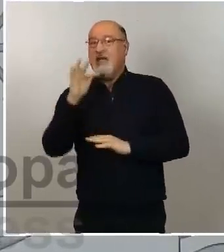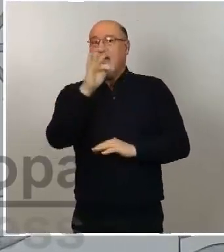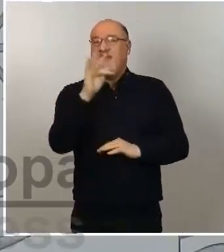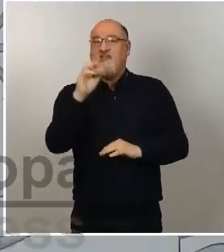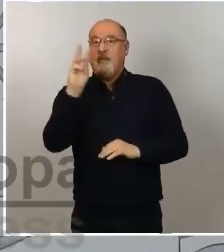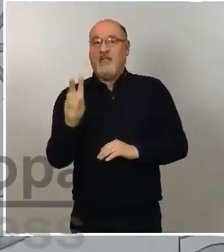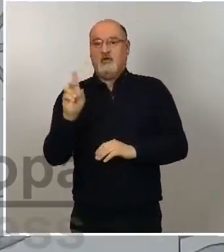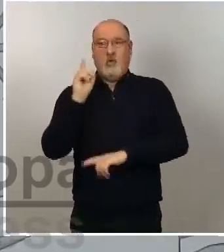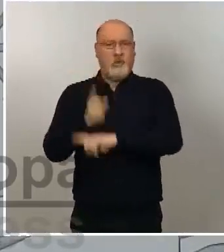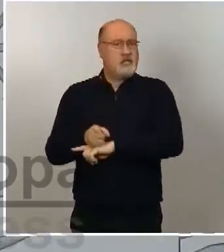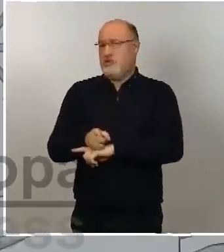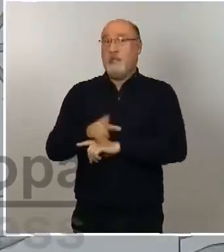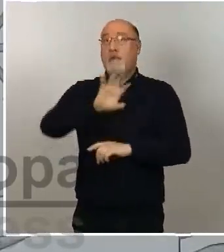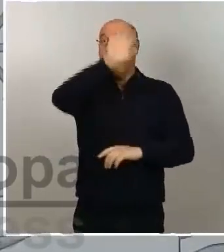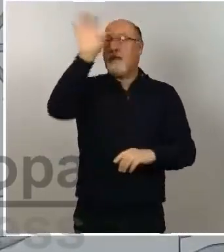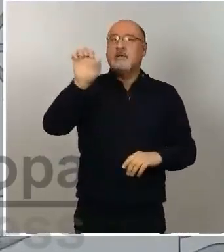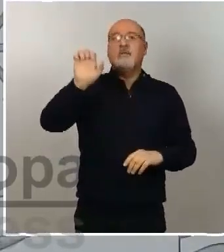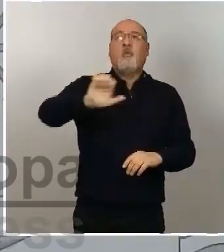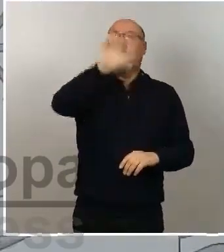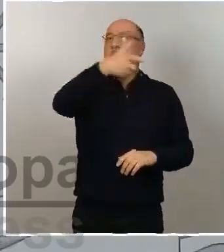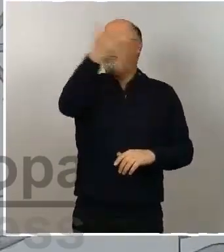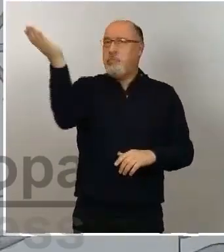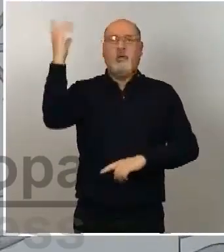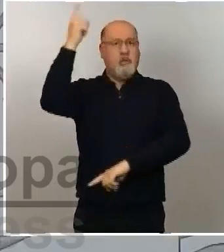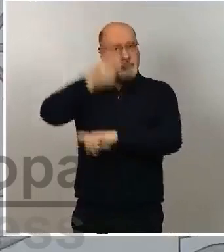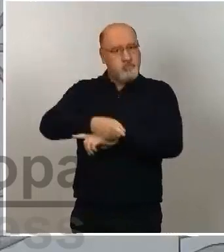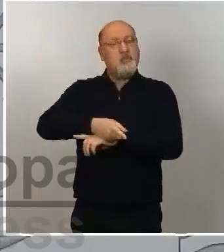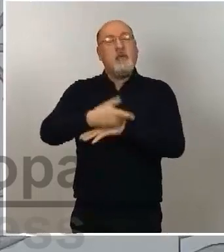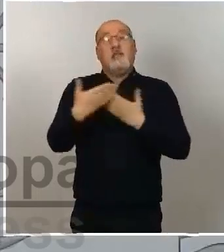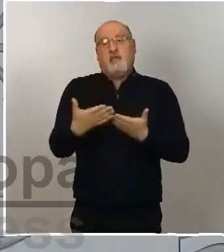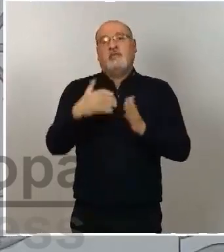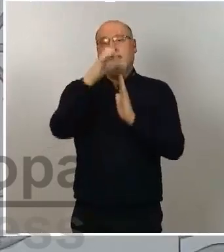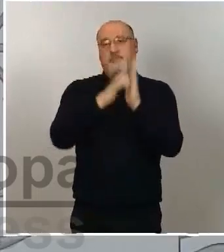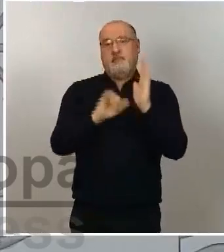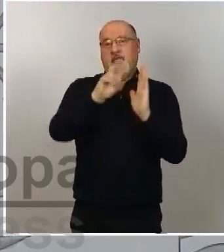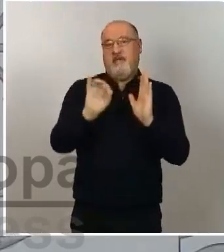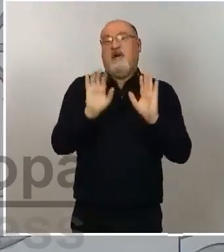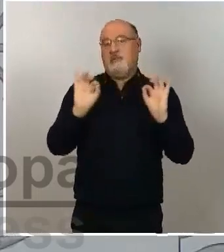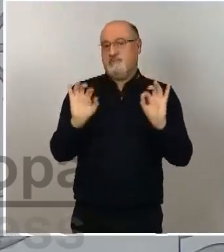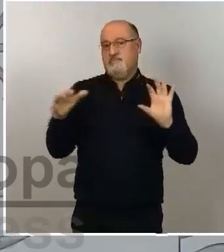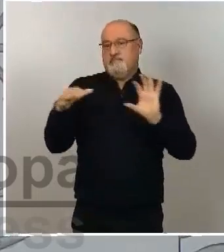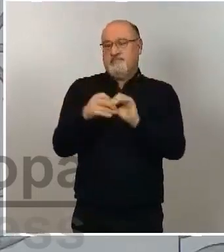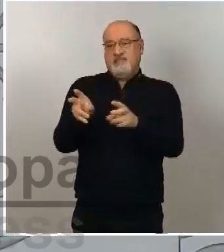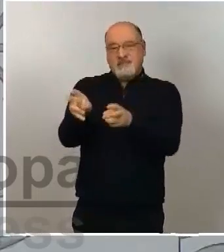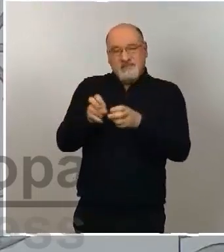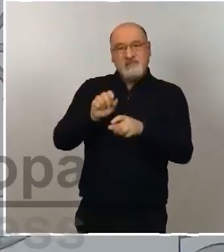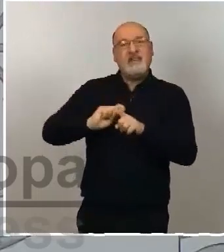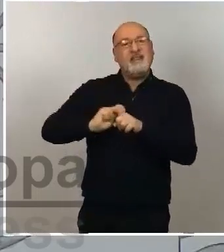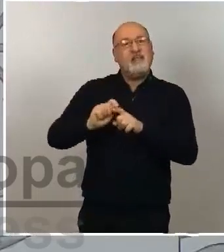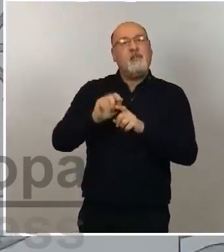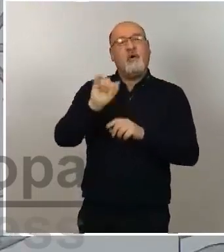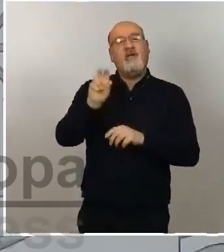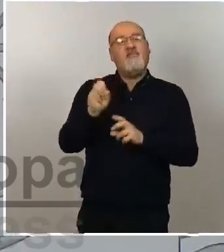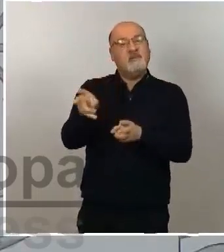países que sí han procedido a la bajada del IVA y, por tanto, se sujetan al tipo de IVA que tienen este tipo de bienes